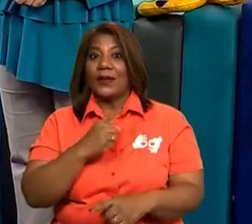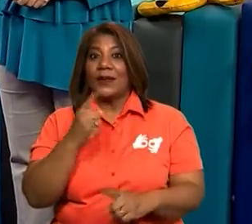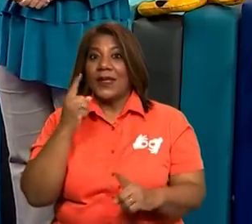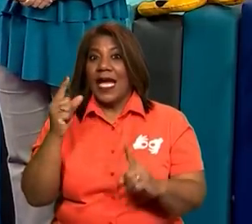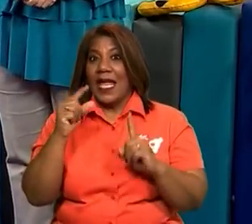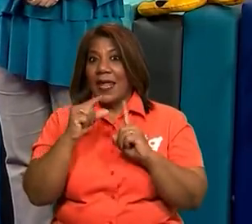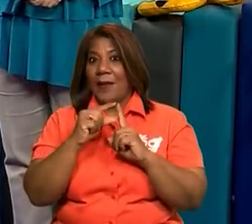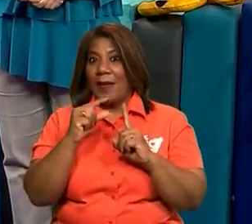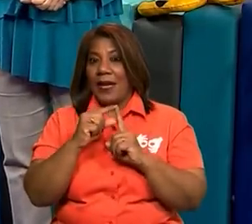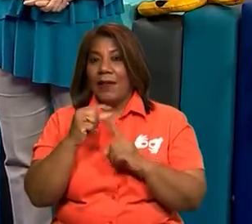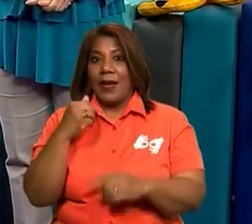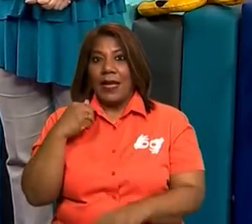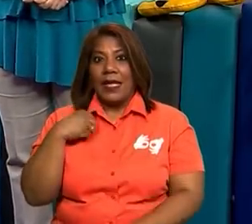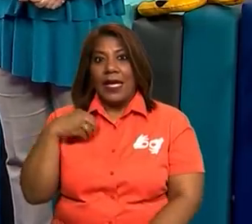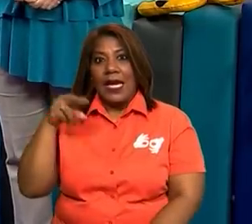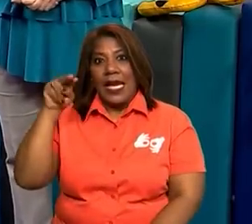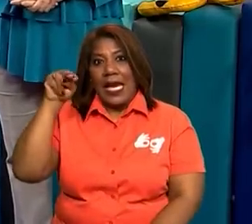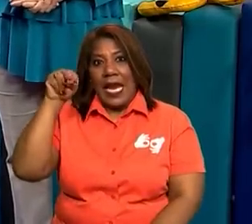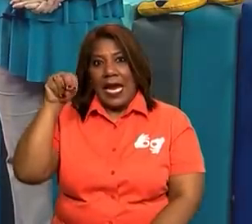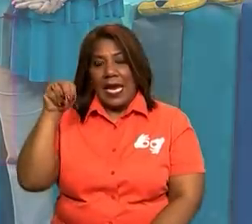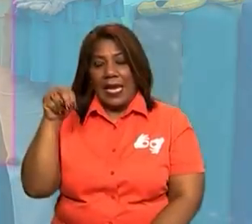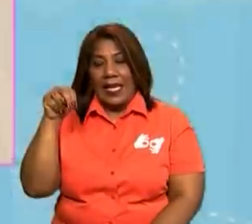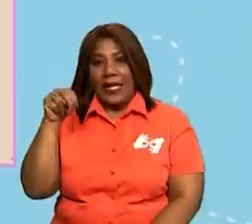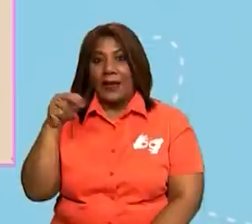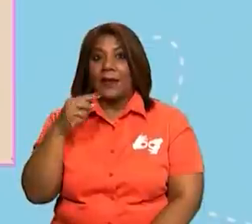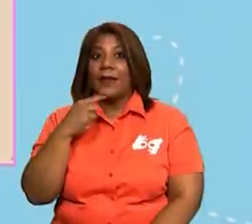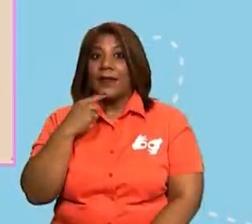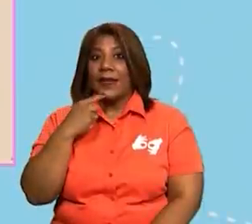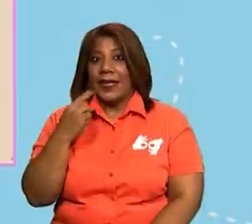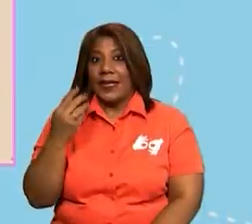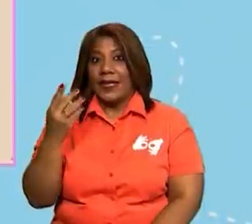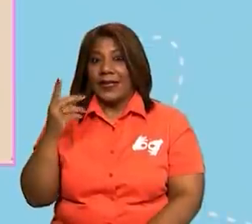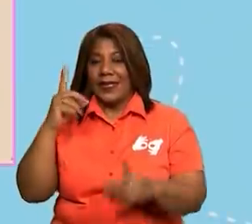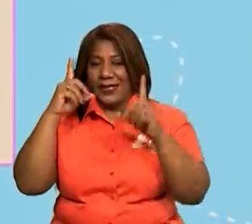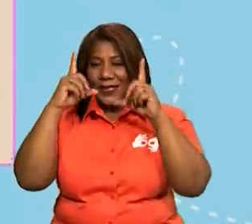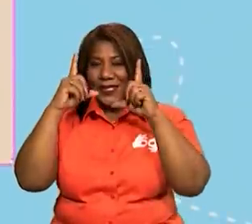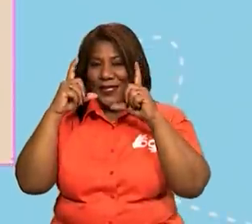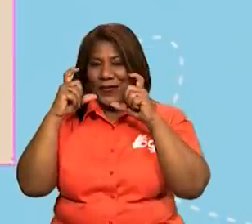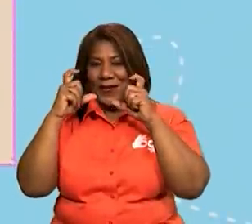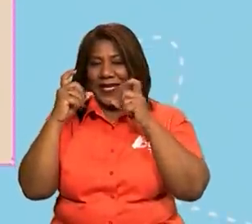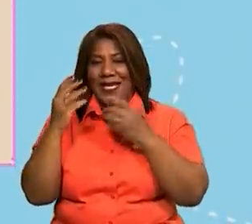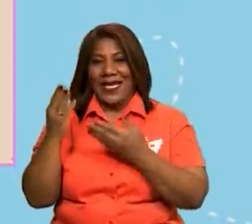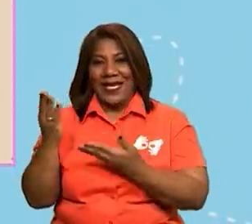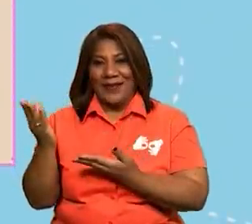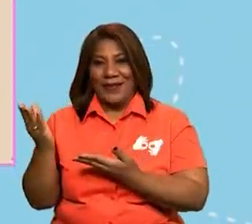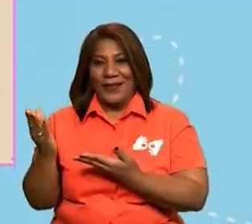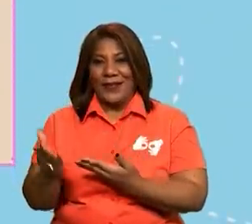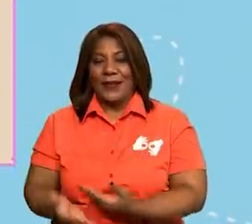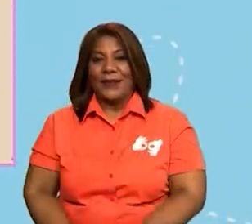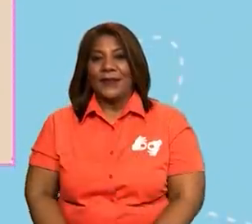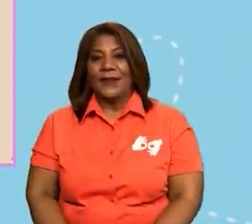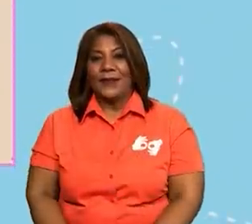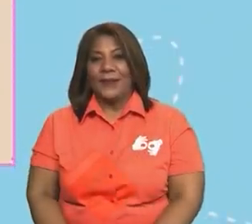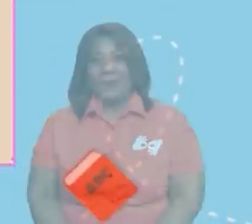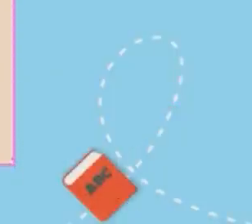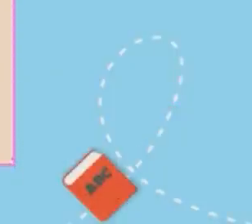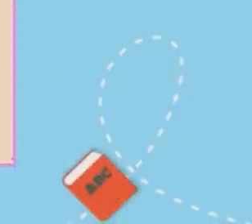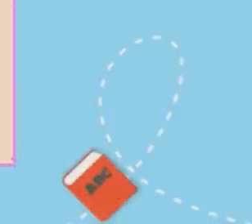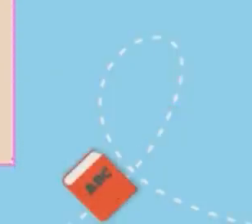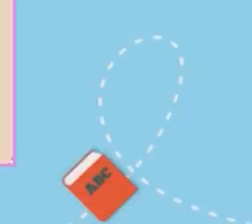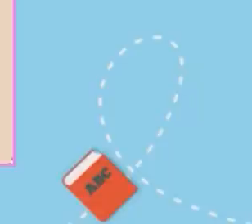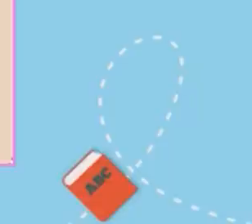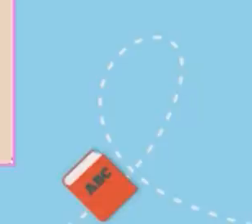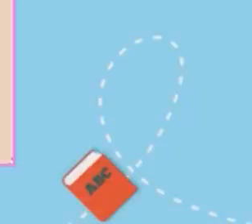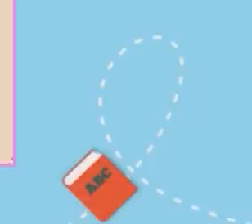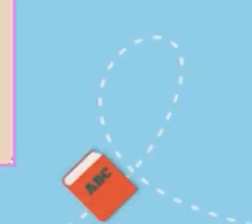tienen el fonema de la N. Bien, vamos a tomar una captura de pantalla para que estas actividades también las puedas resolver en